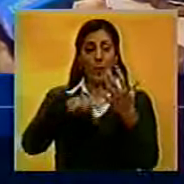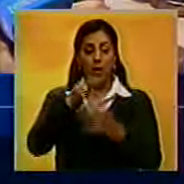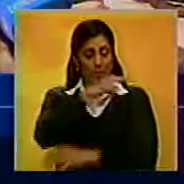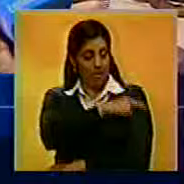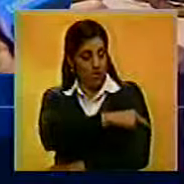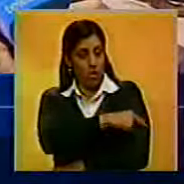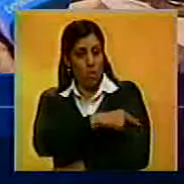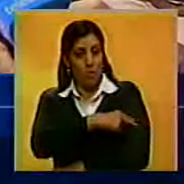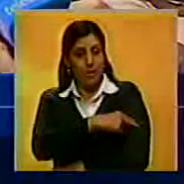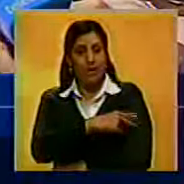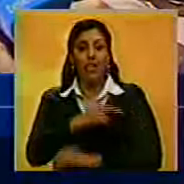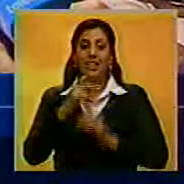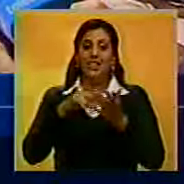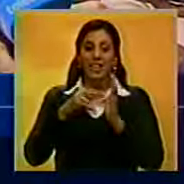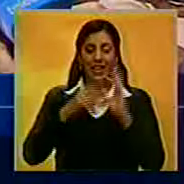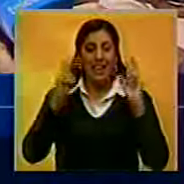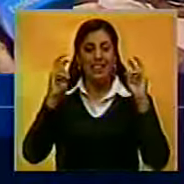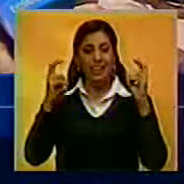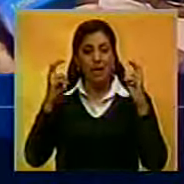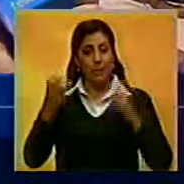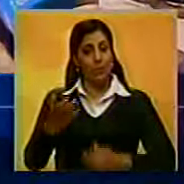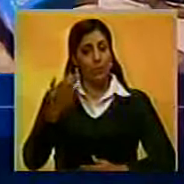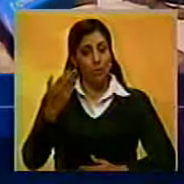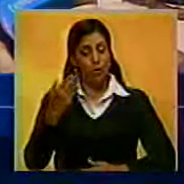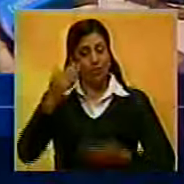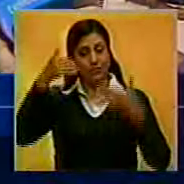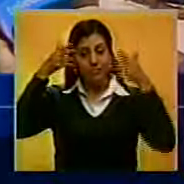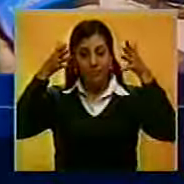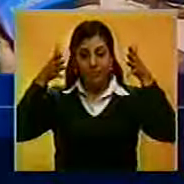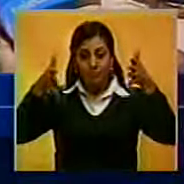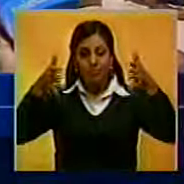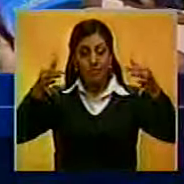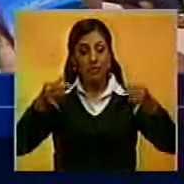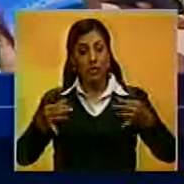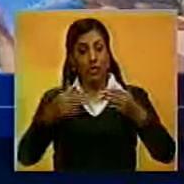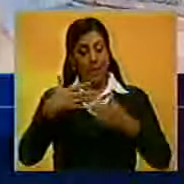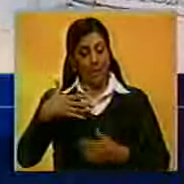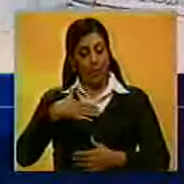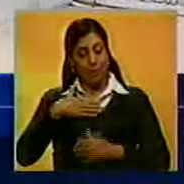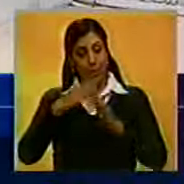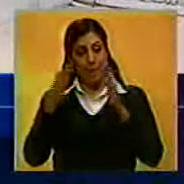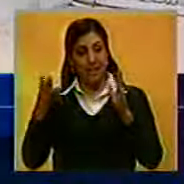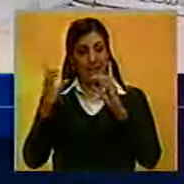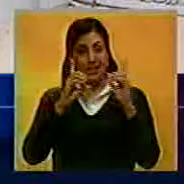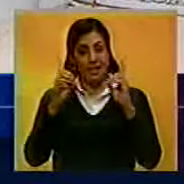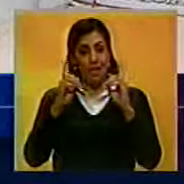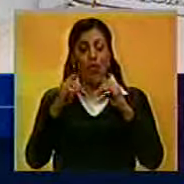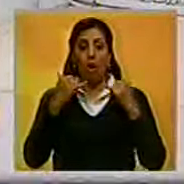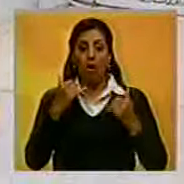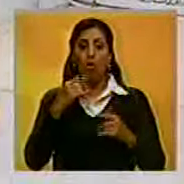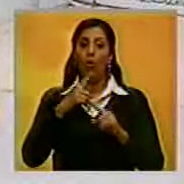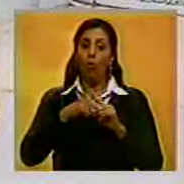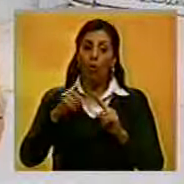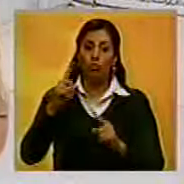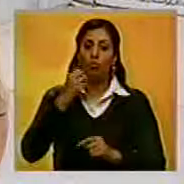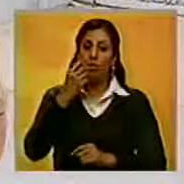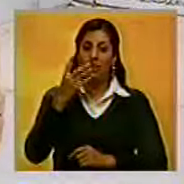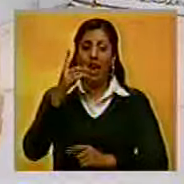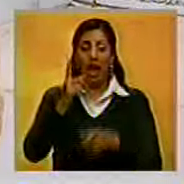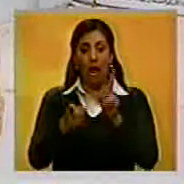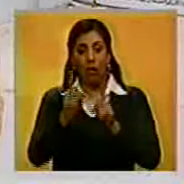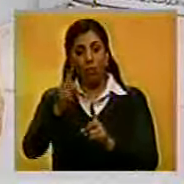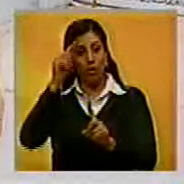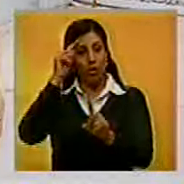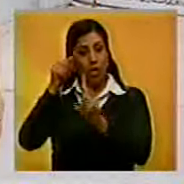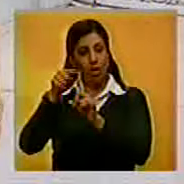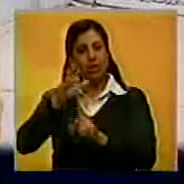los hospitales. Son temas perentorios en el abordaje certero de las mesas de diálogo. Henry Falcón aseguró que a pesar de que algunos